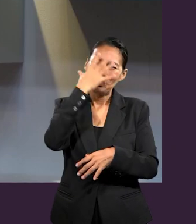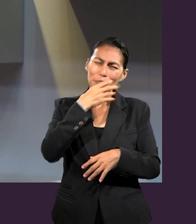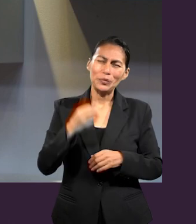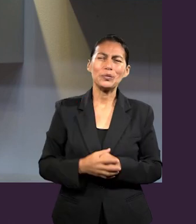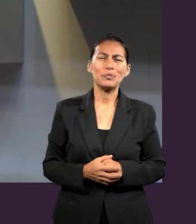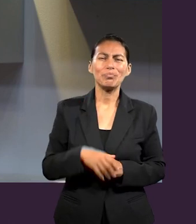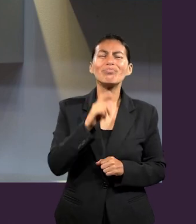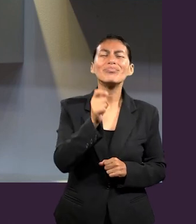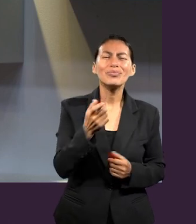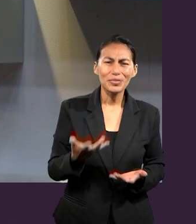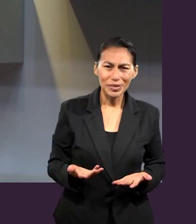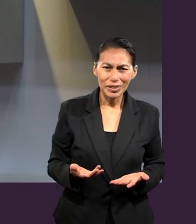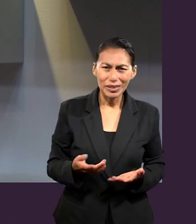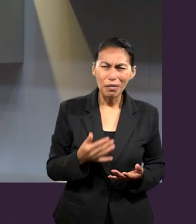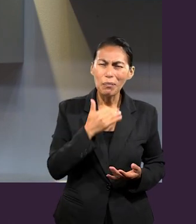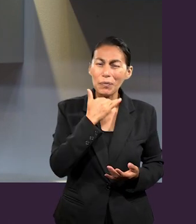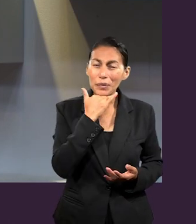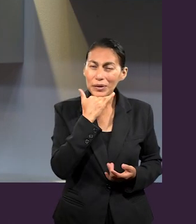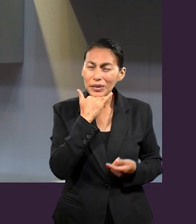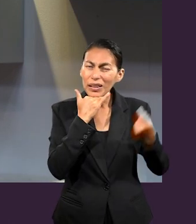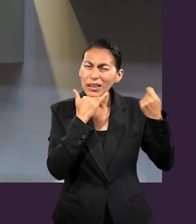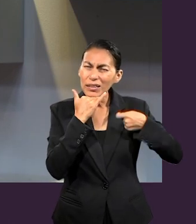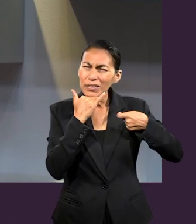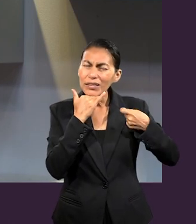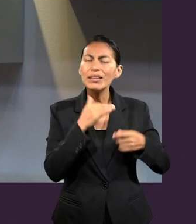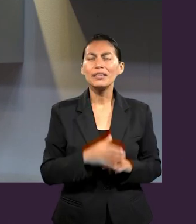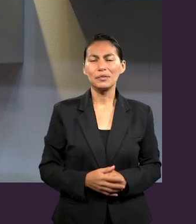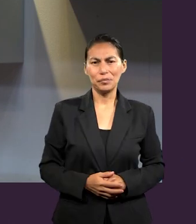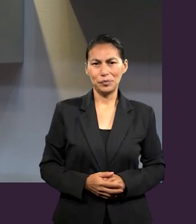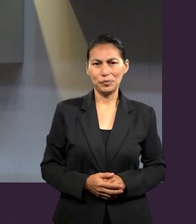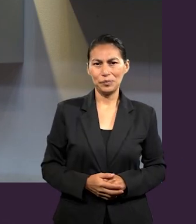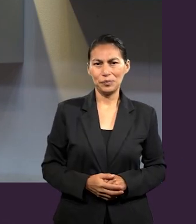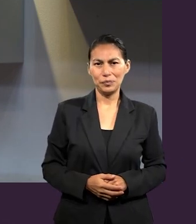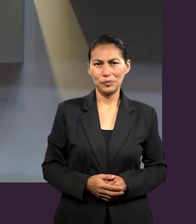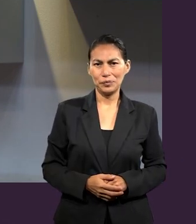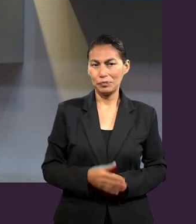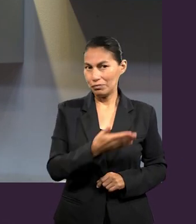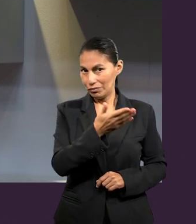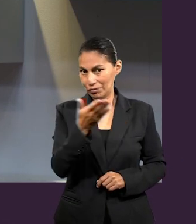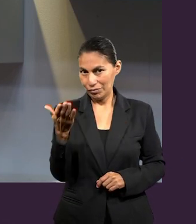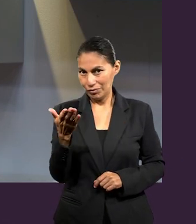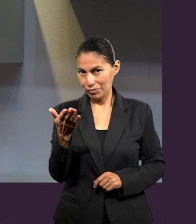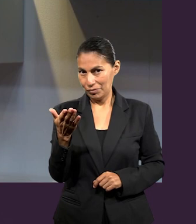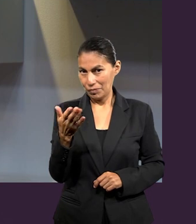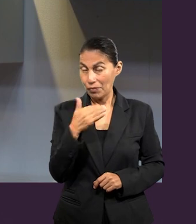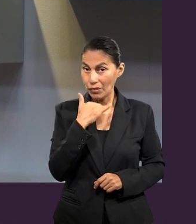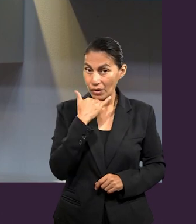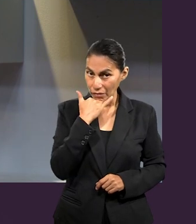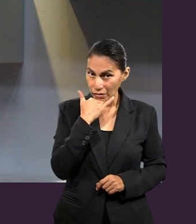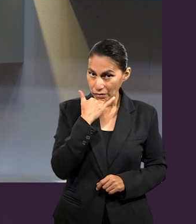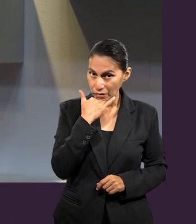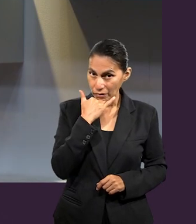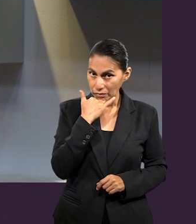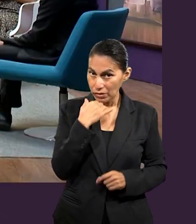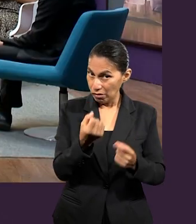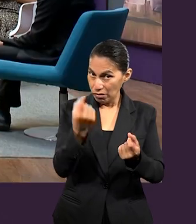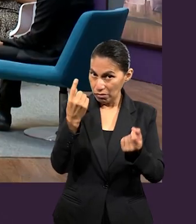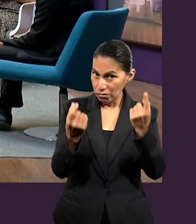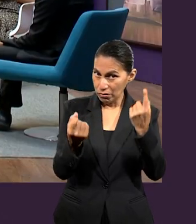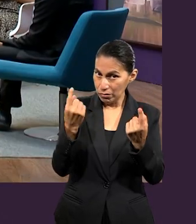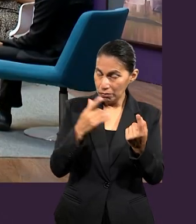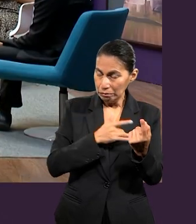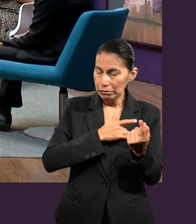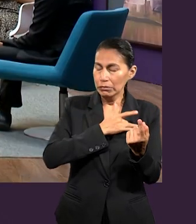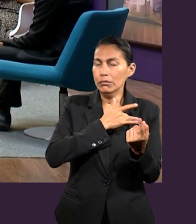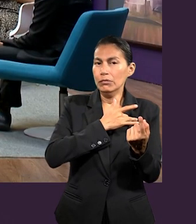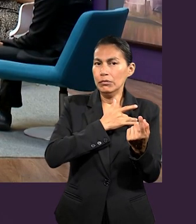del perdón? ¿Qué podemos hablar del perdón? ¿Cuántos de ustedes han sido perdonados? ¿Qué